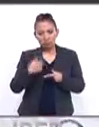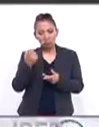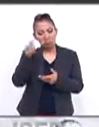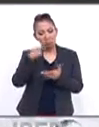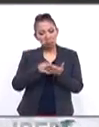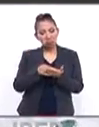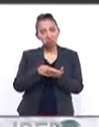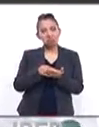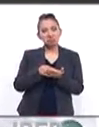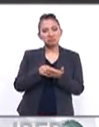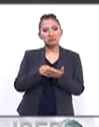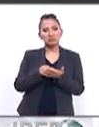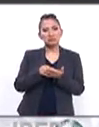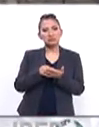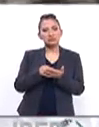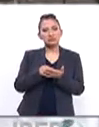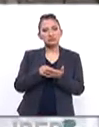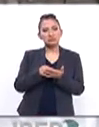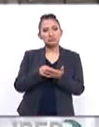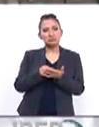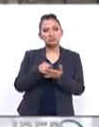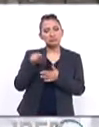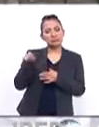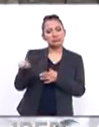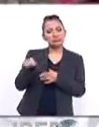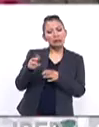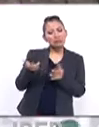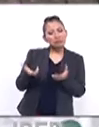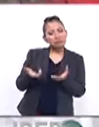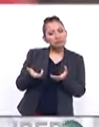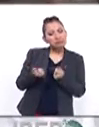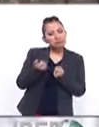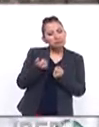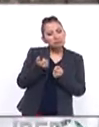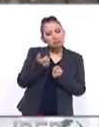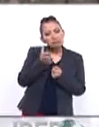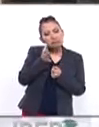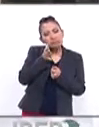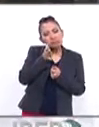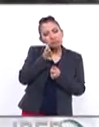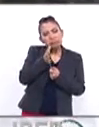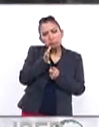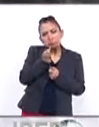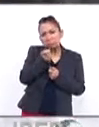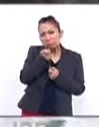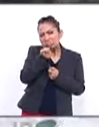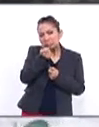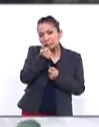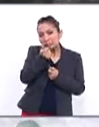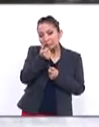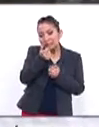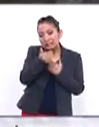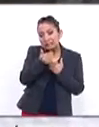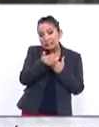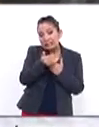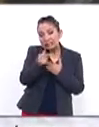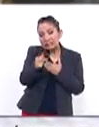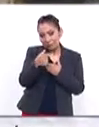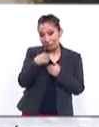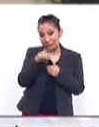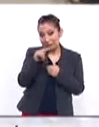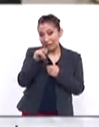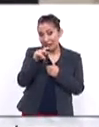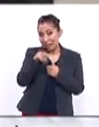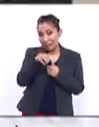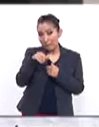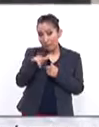creo que se salvó por un pequeño margen de esa medida,